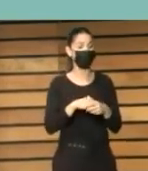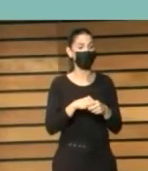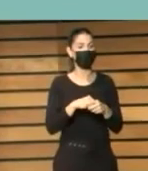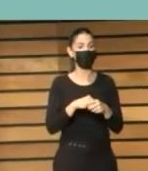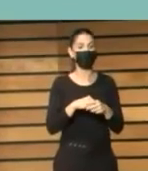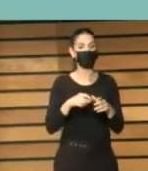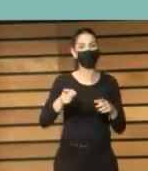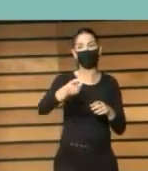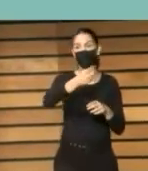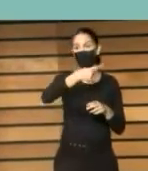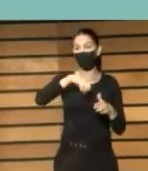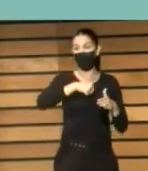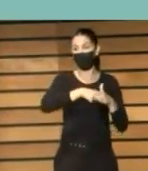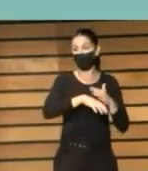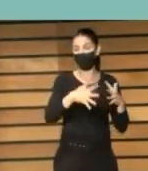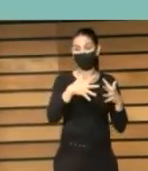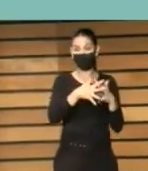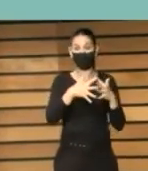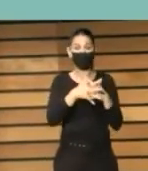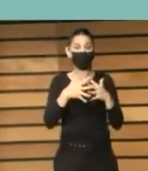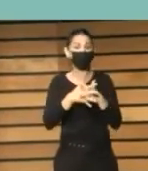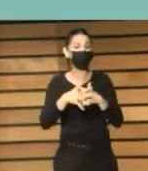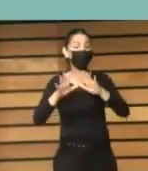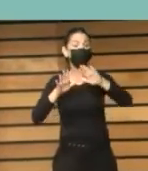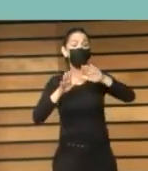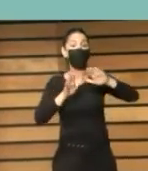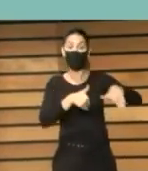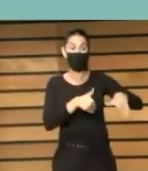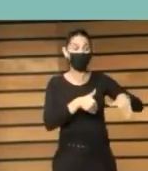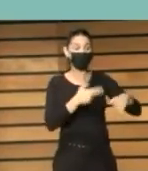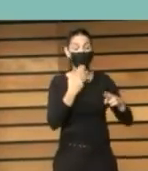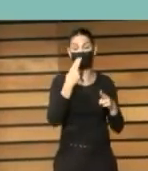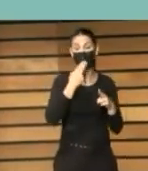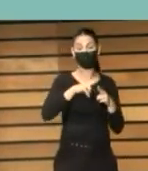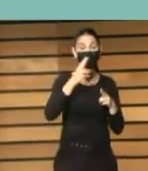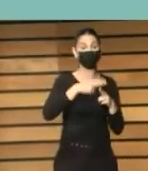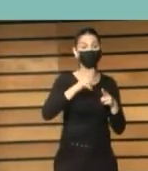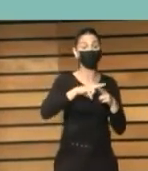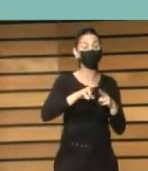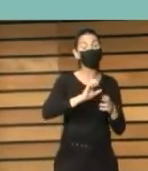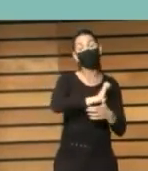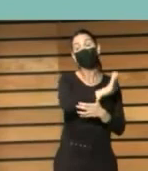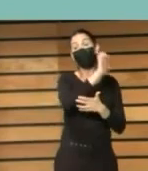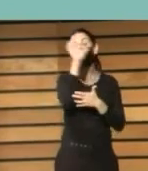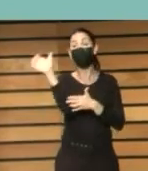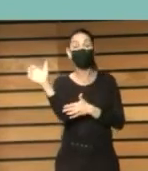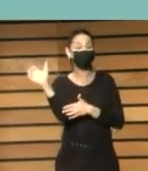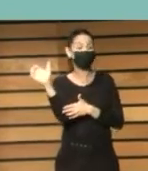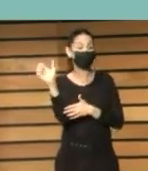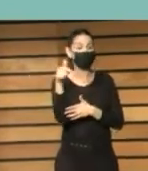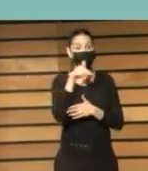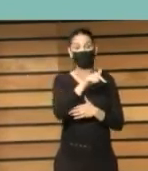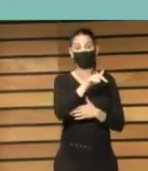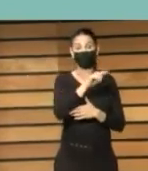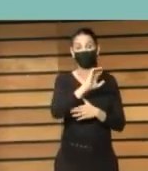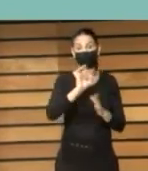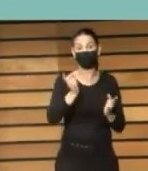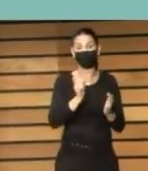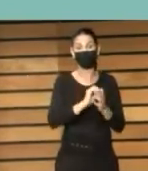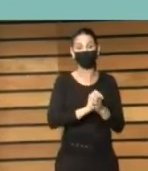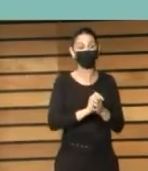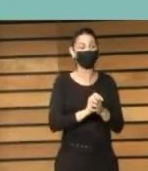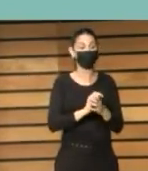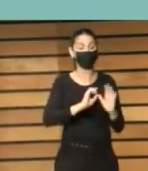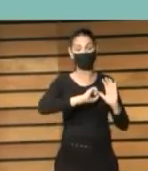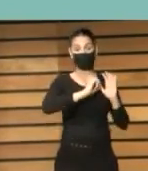que ya no tenemos fondos estructurales pero al final las políticas de la Unión Europea están también en esa parte de fondos